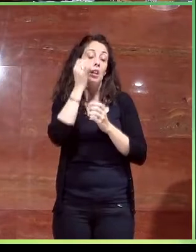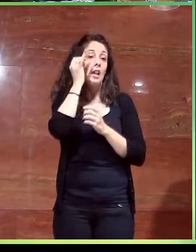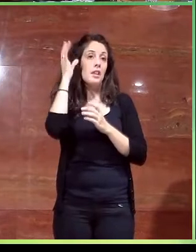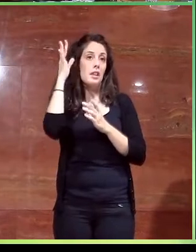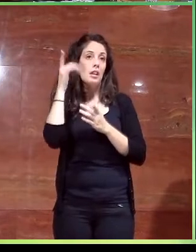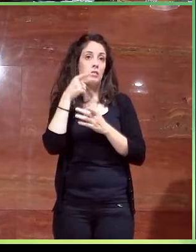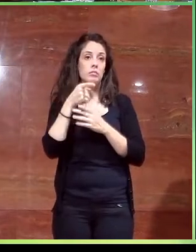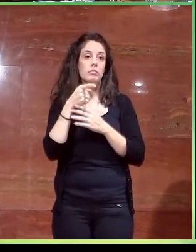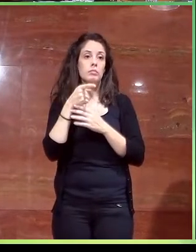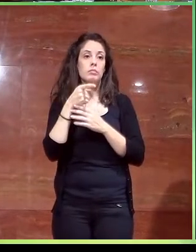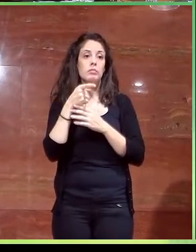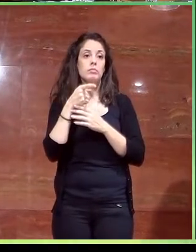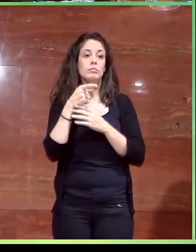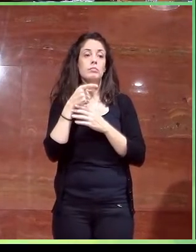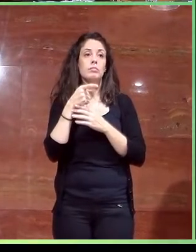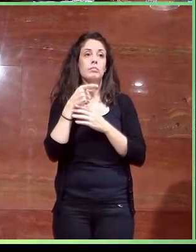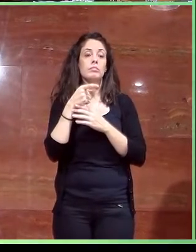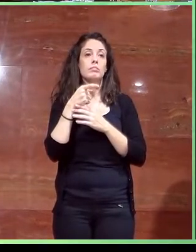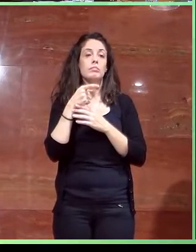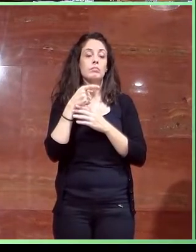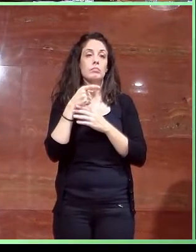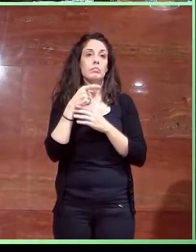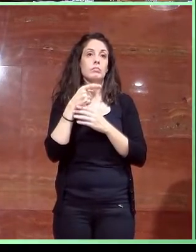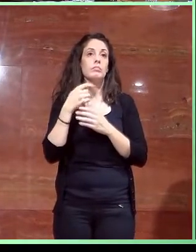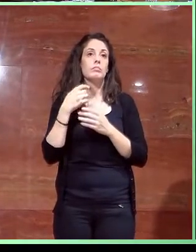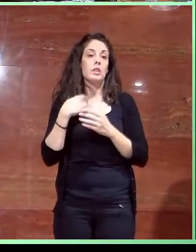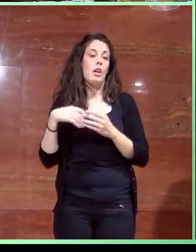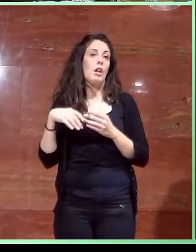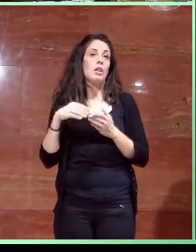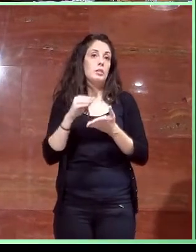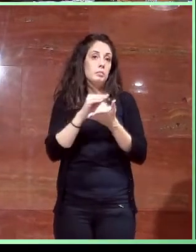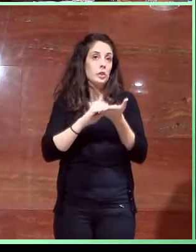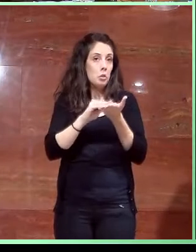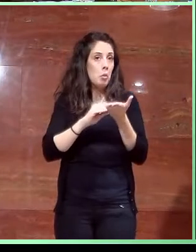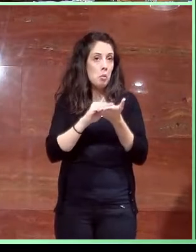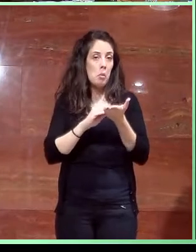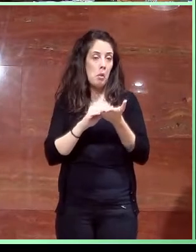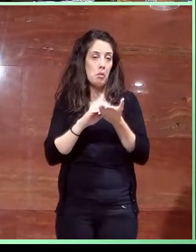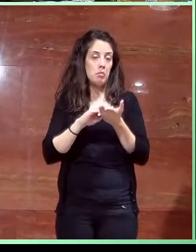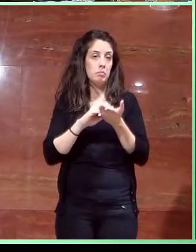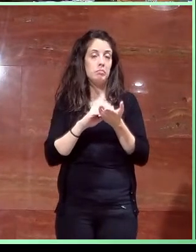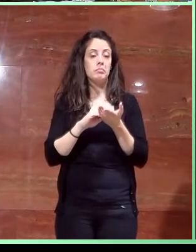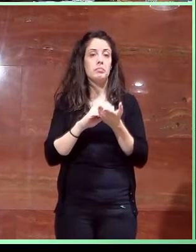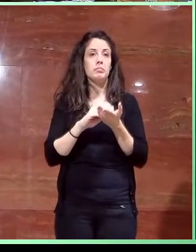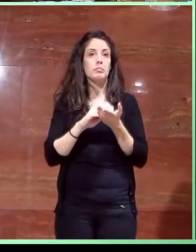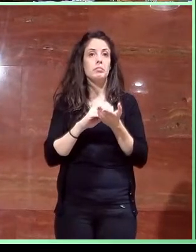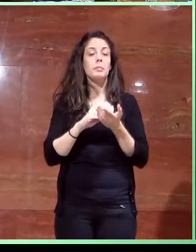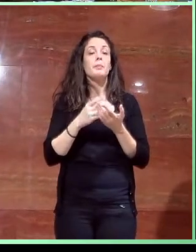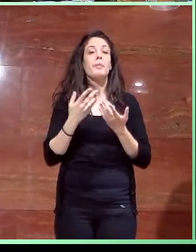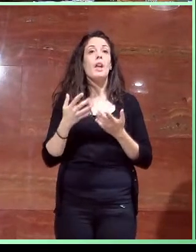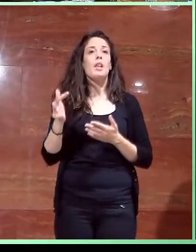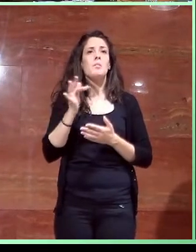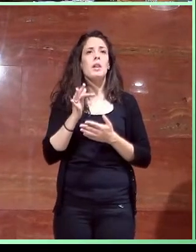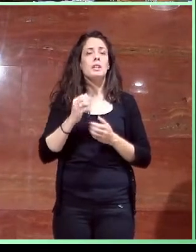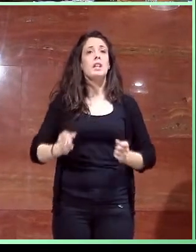está realmente resuelta, pues, con bastante bien. Era, además, el